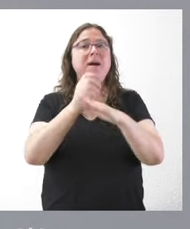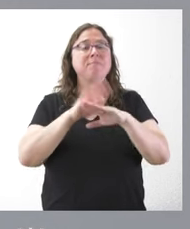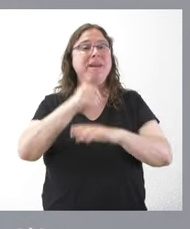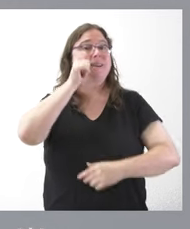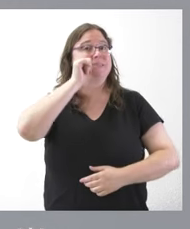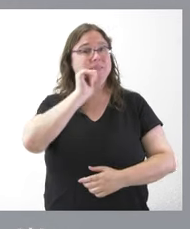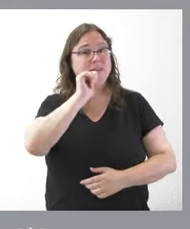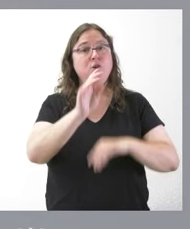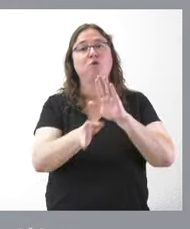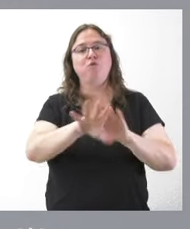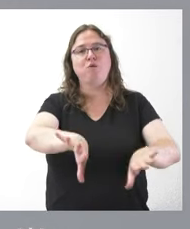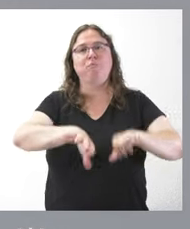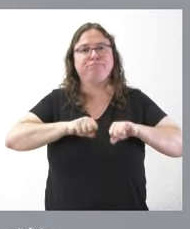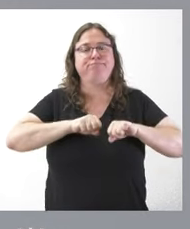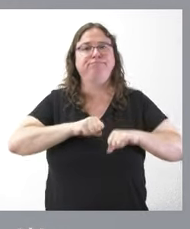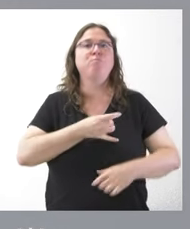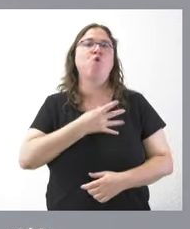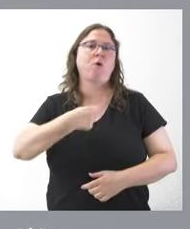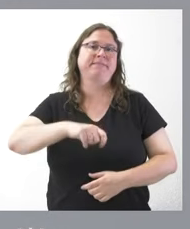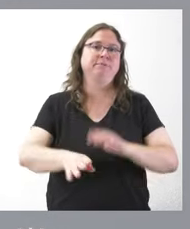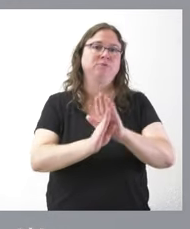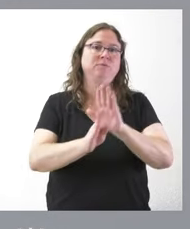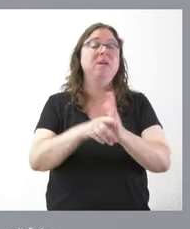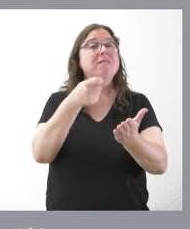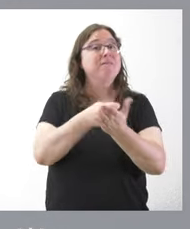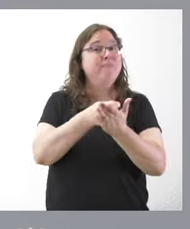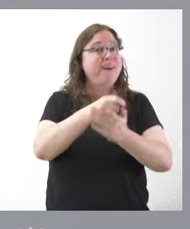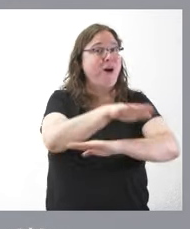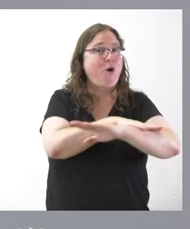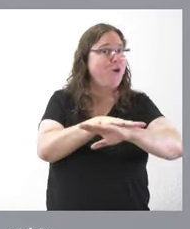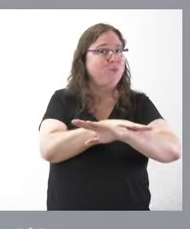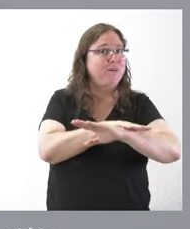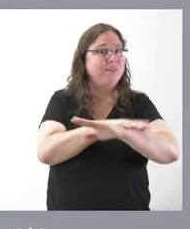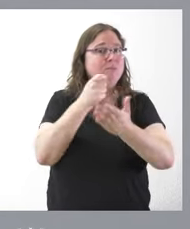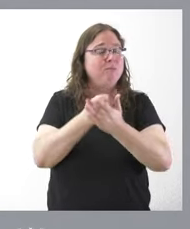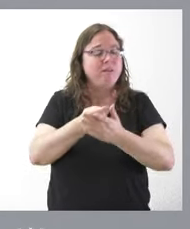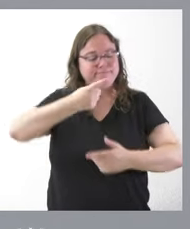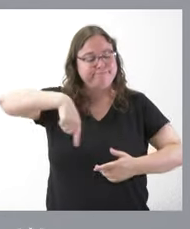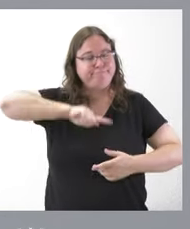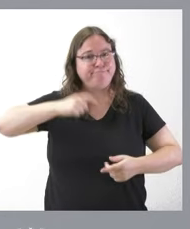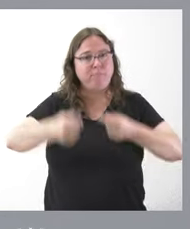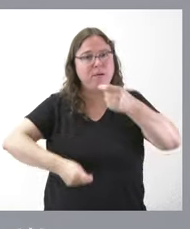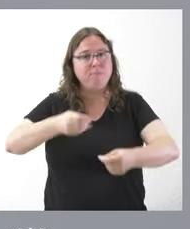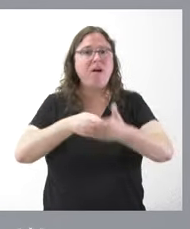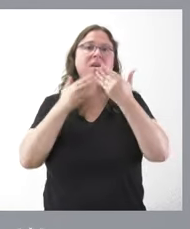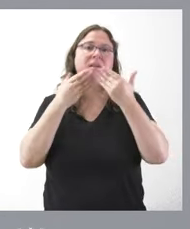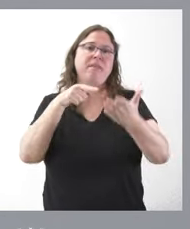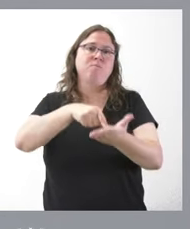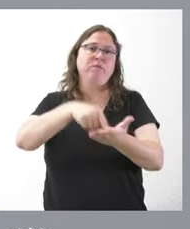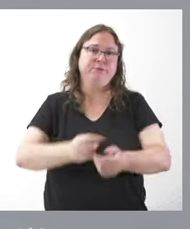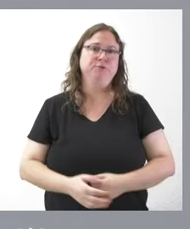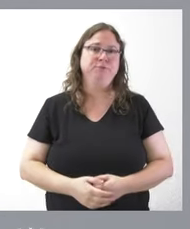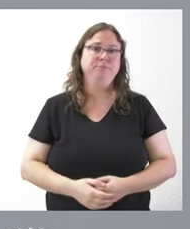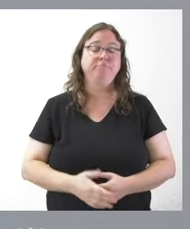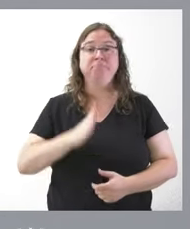siga a la Moncloa pero no lo paga el gobierno lo pagamos todos los españoles con nuestros impuestos y lógicamente